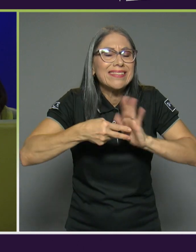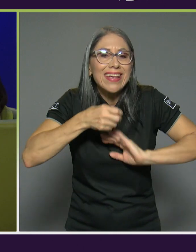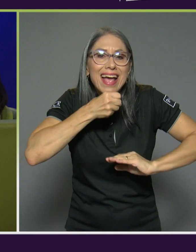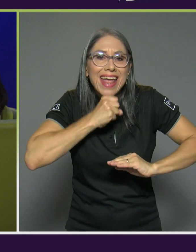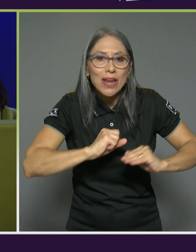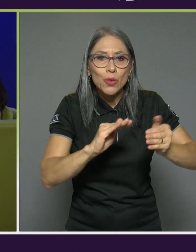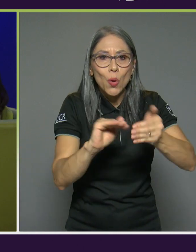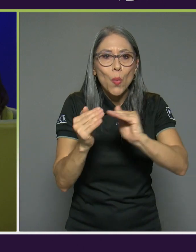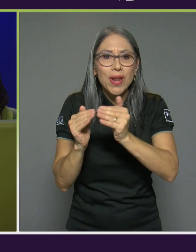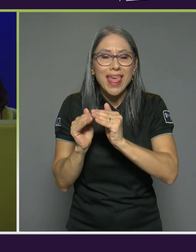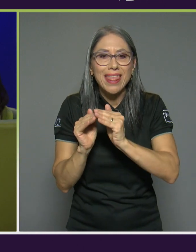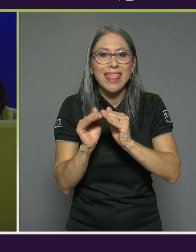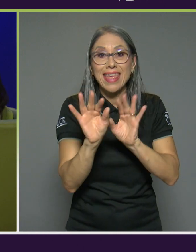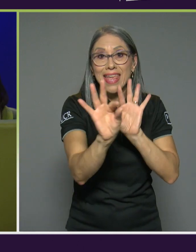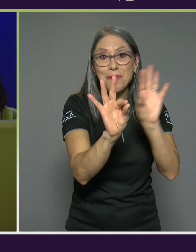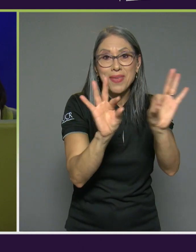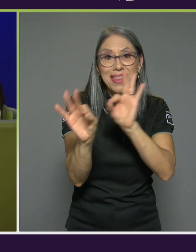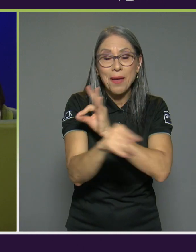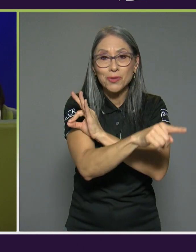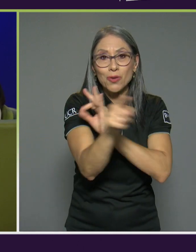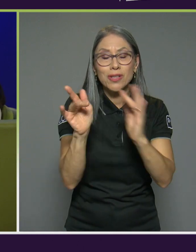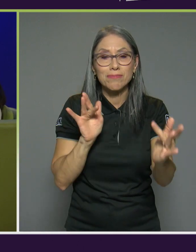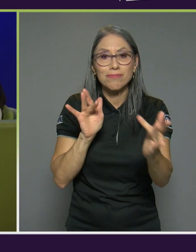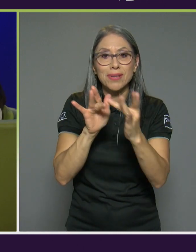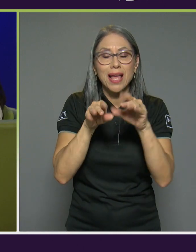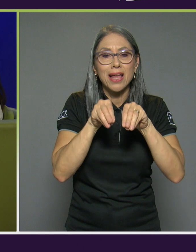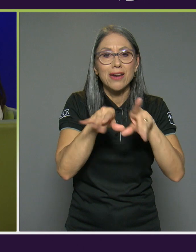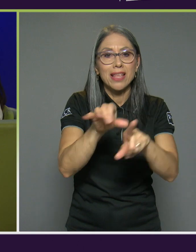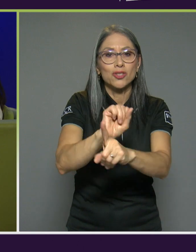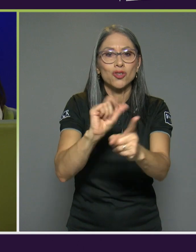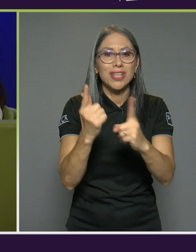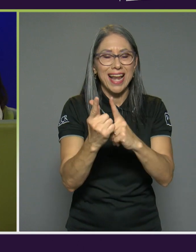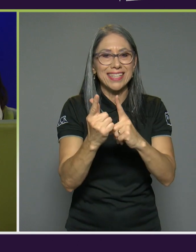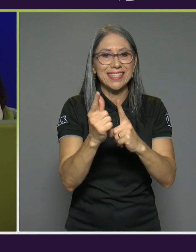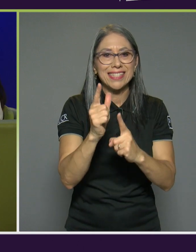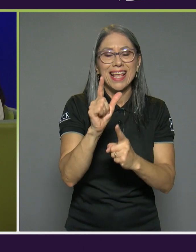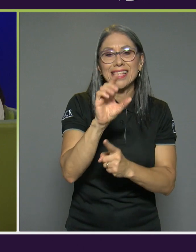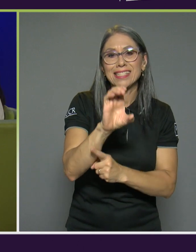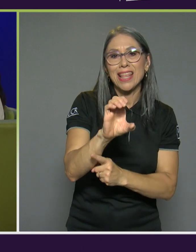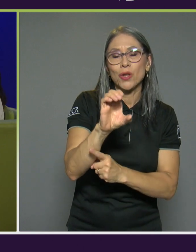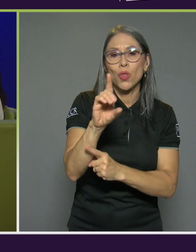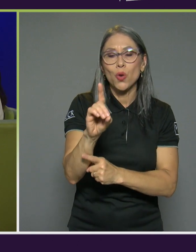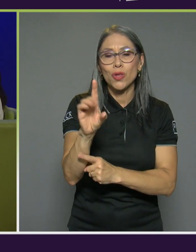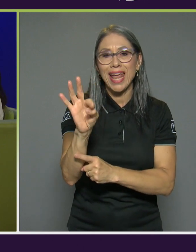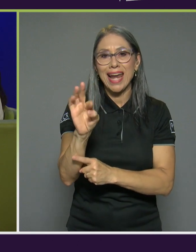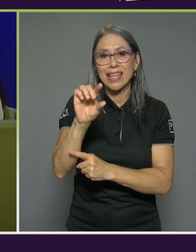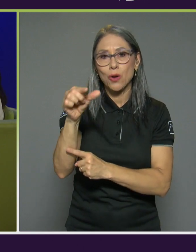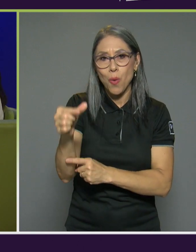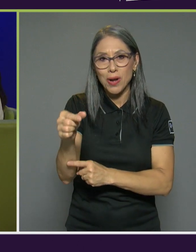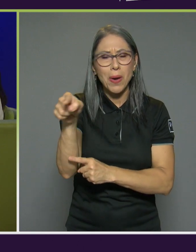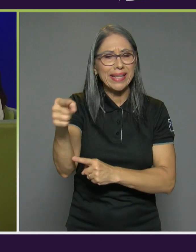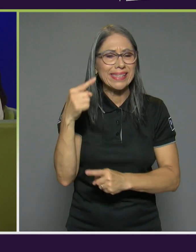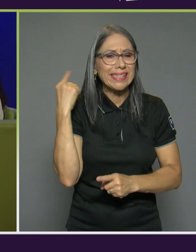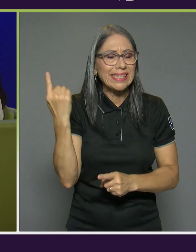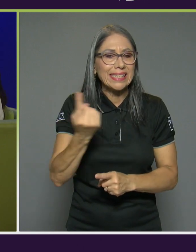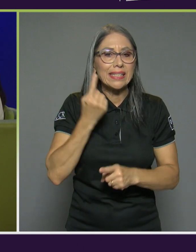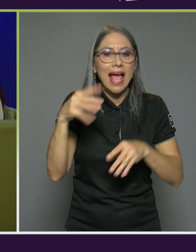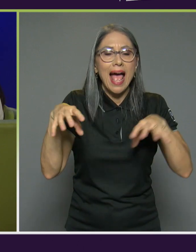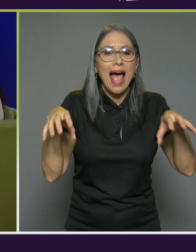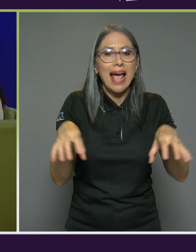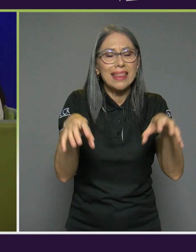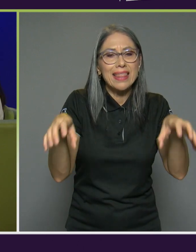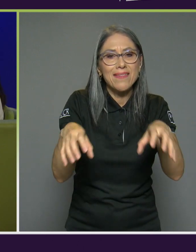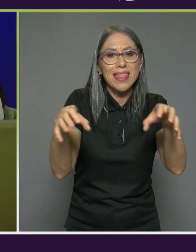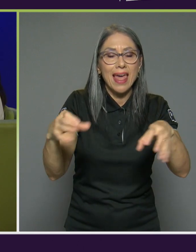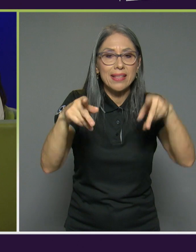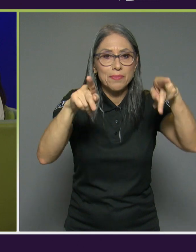e invitarles a también seguir las redes sociales del centro irino del tejado del huarco donde constantemente están realizando actividades para la